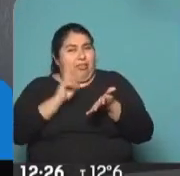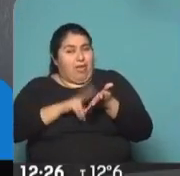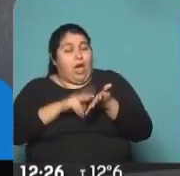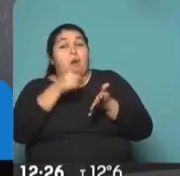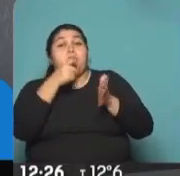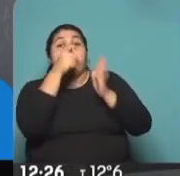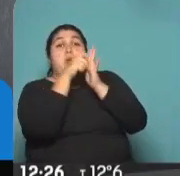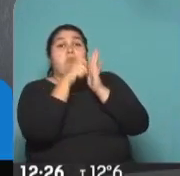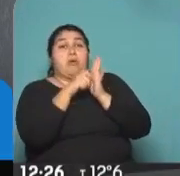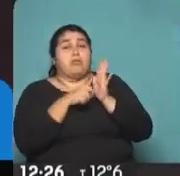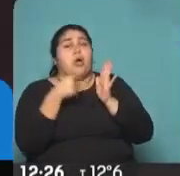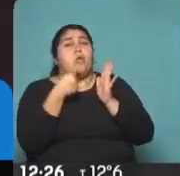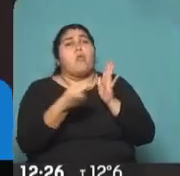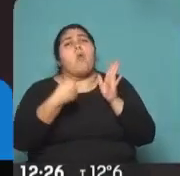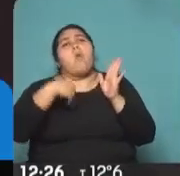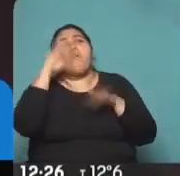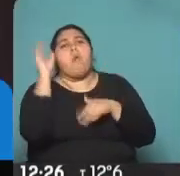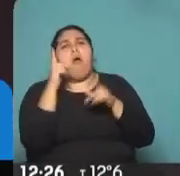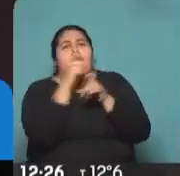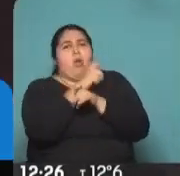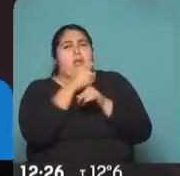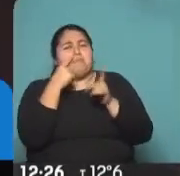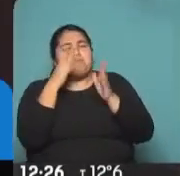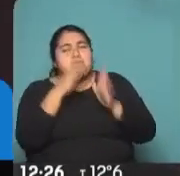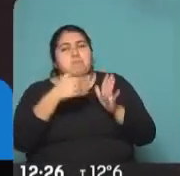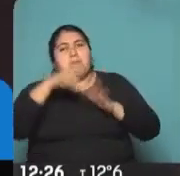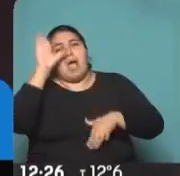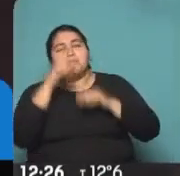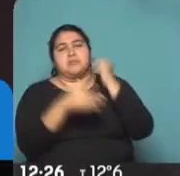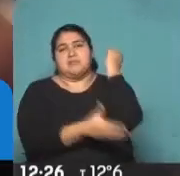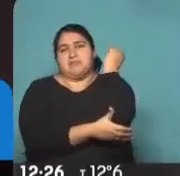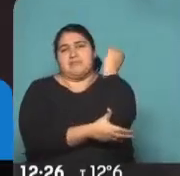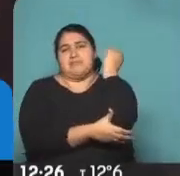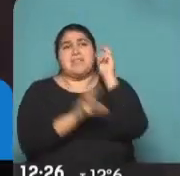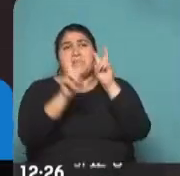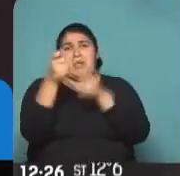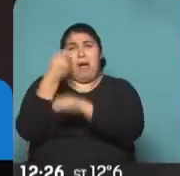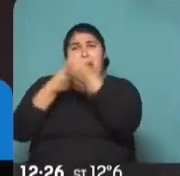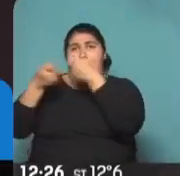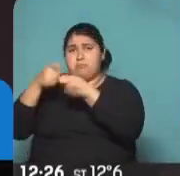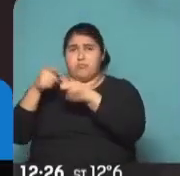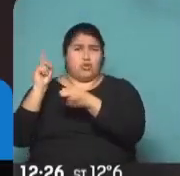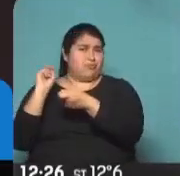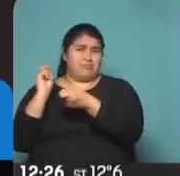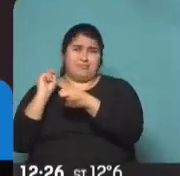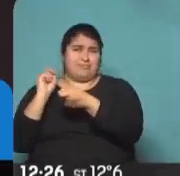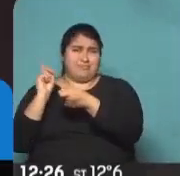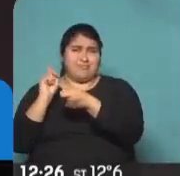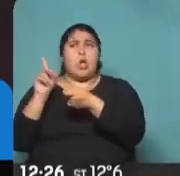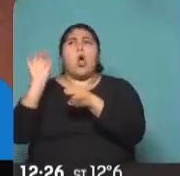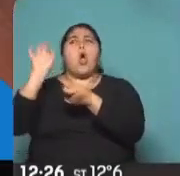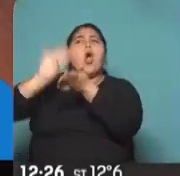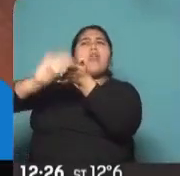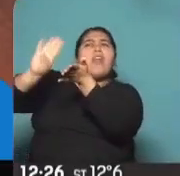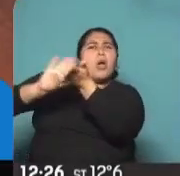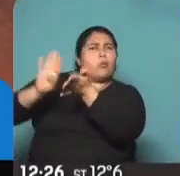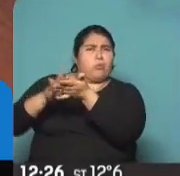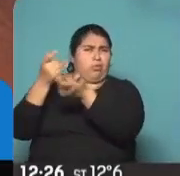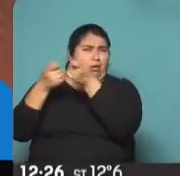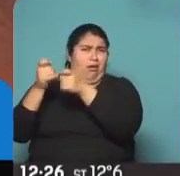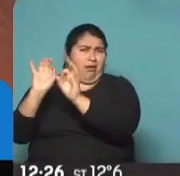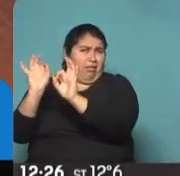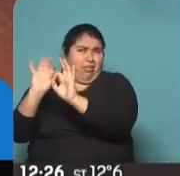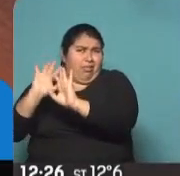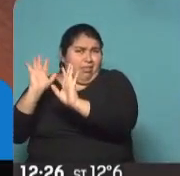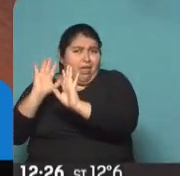y pregunta cuál es el principal problema, el tipo de cambio no aparece como un principal problema, o qué va a pasar con la deuda no aparece como un principal problema,